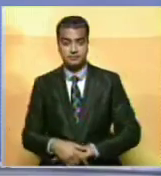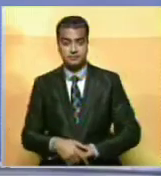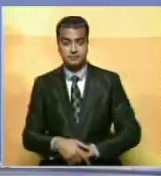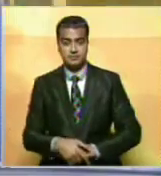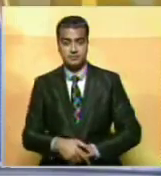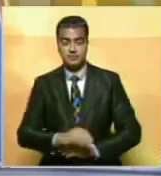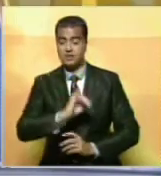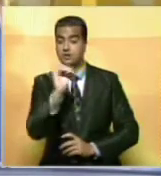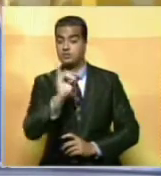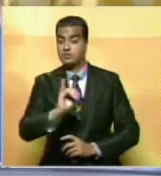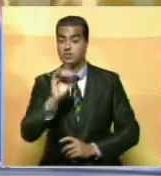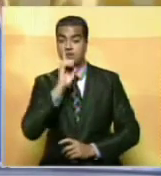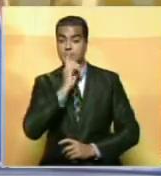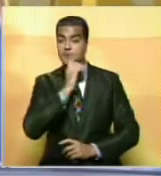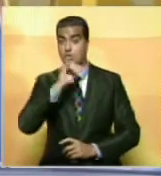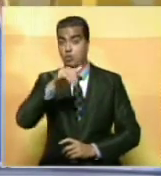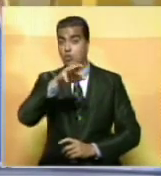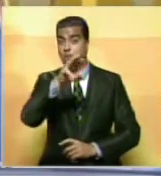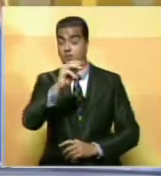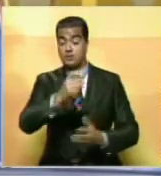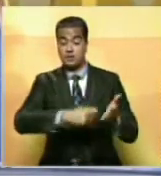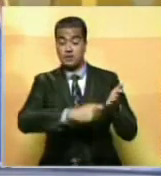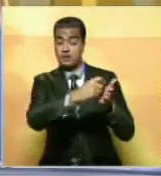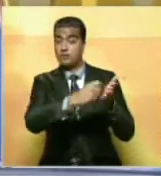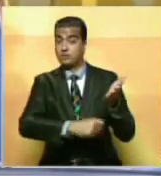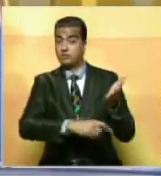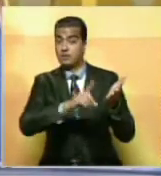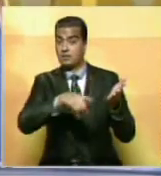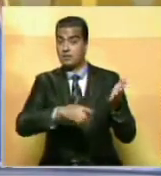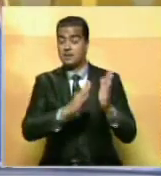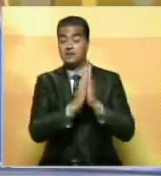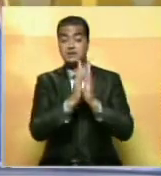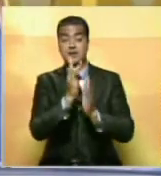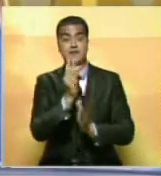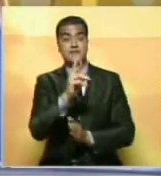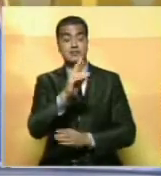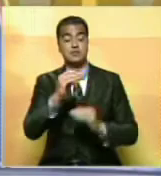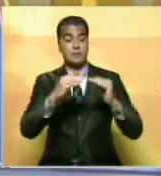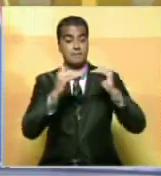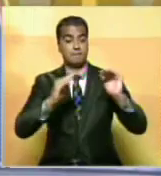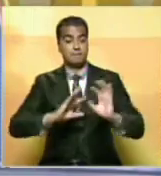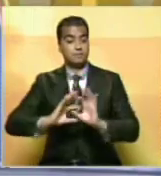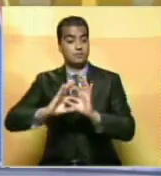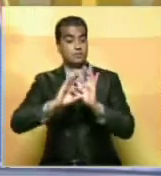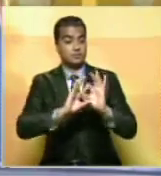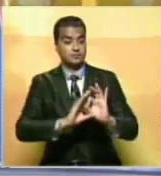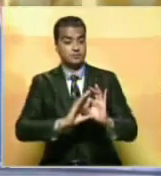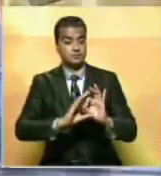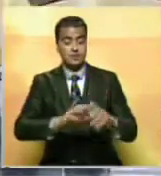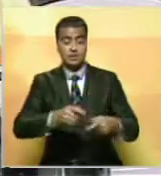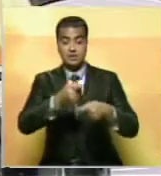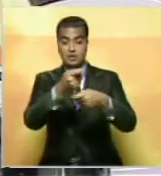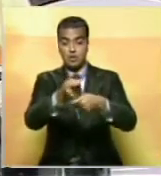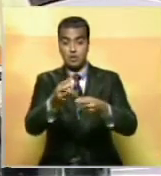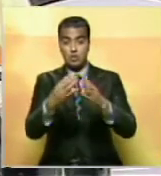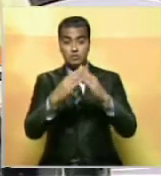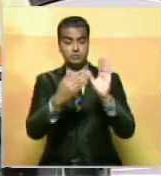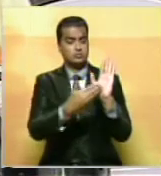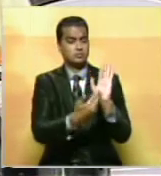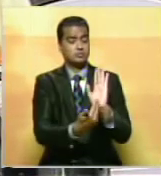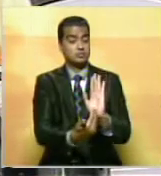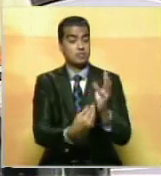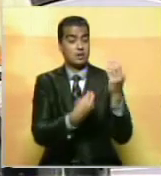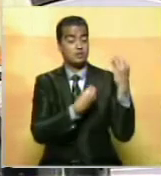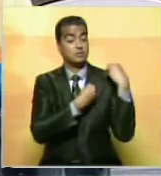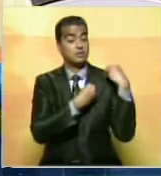En Zulia, Julio Montoya inscribió su candidatura a la Alcaldía del Municipio de San Francisco por la Mesa de la Unidad. Julio Montoya entregó sus propuestas ante la